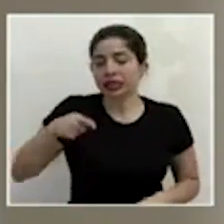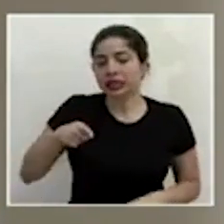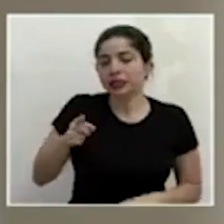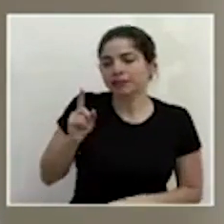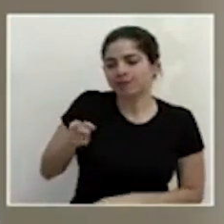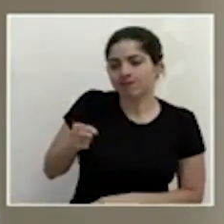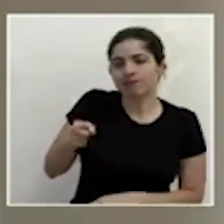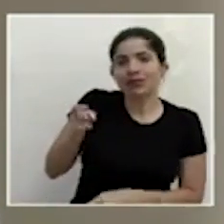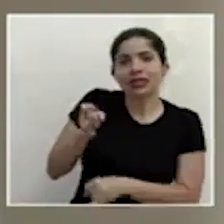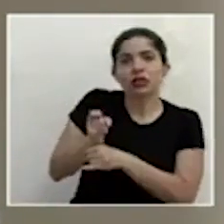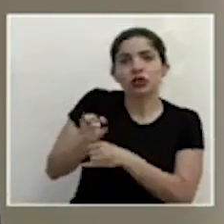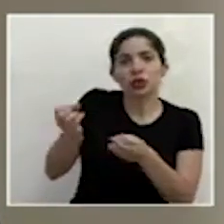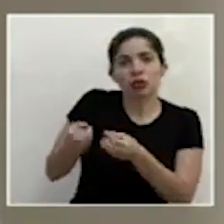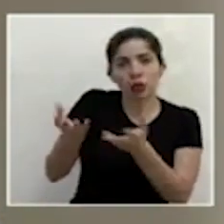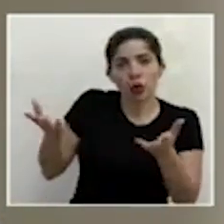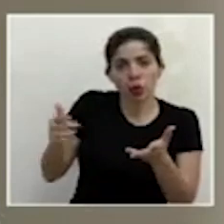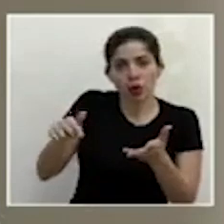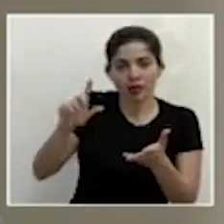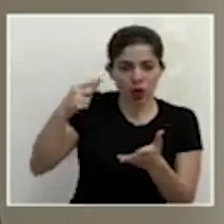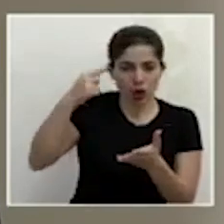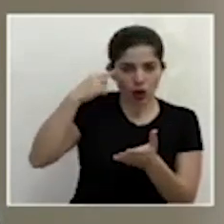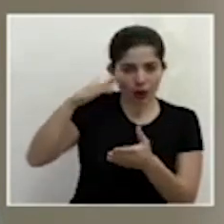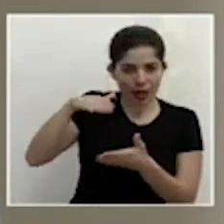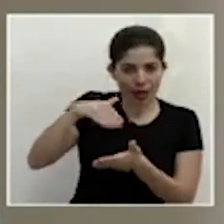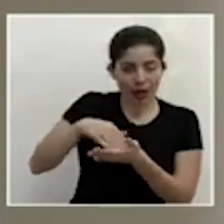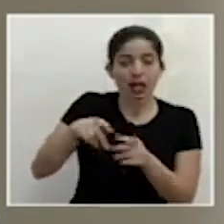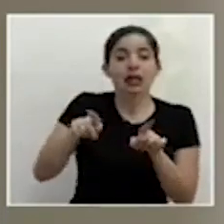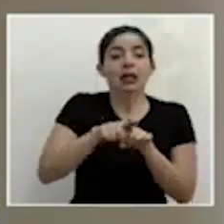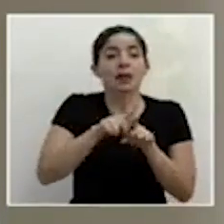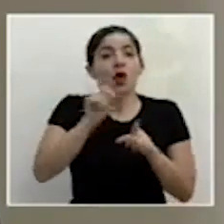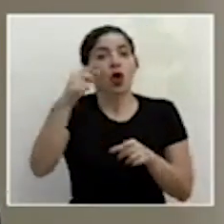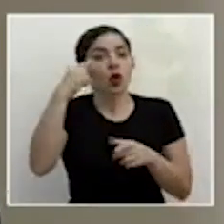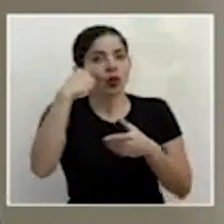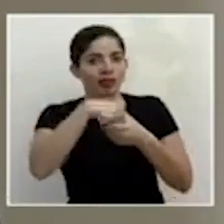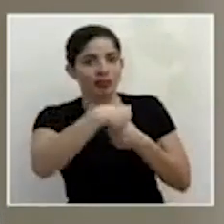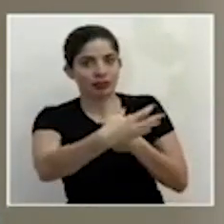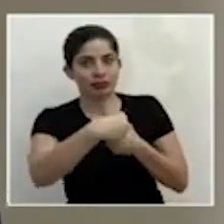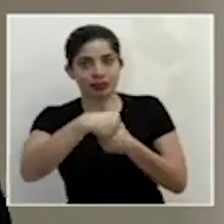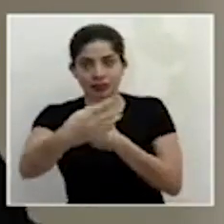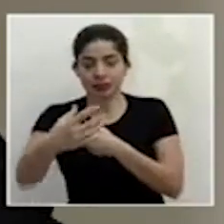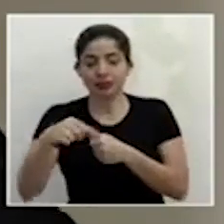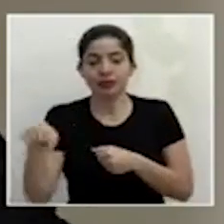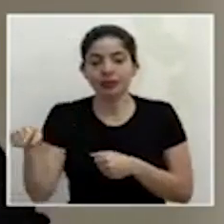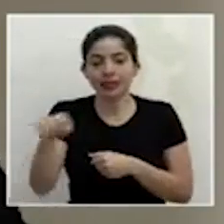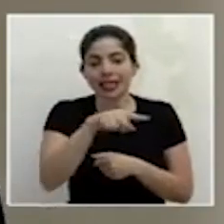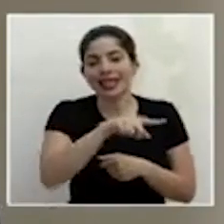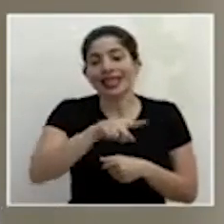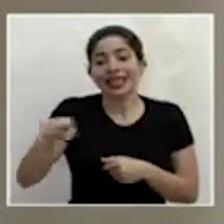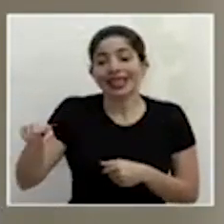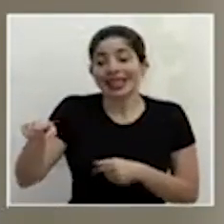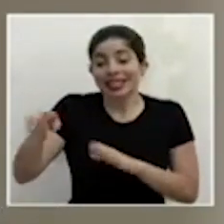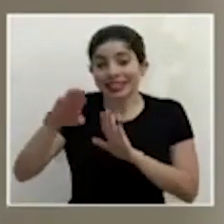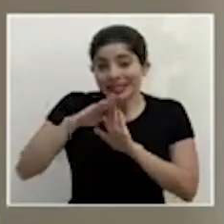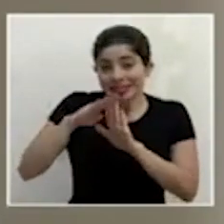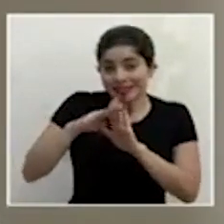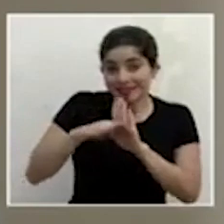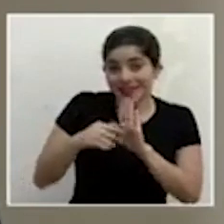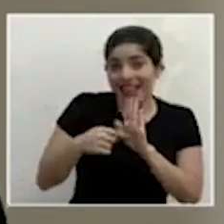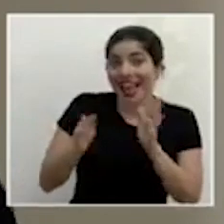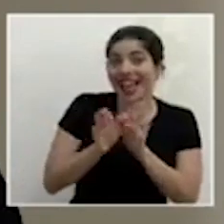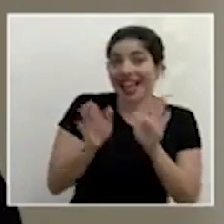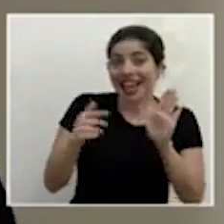las instituciones públicas del gobierno central y descentralizado a convertir esos lineamientos